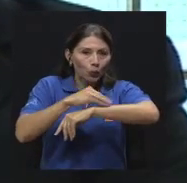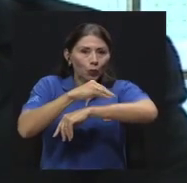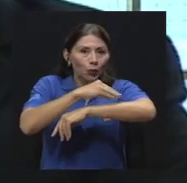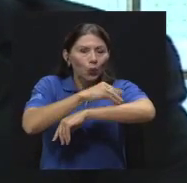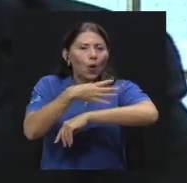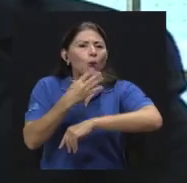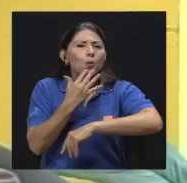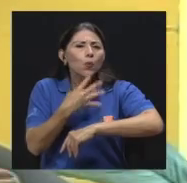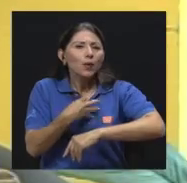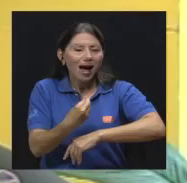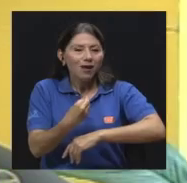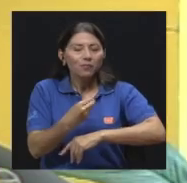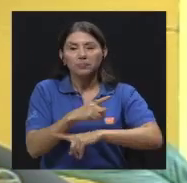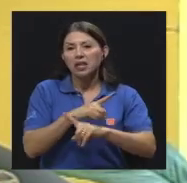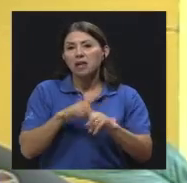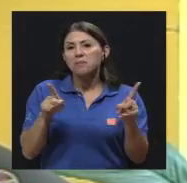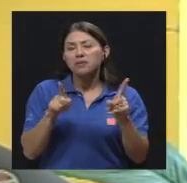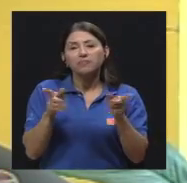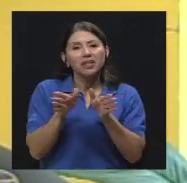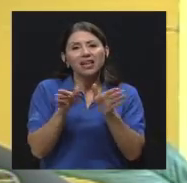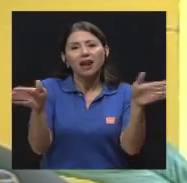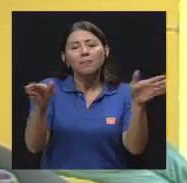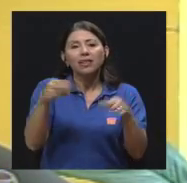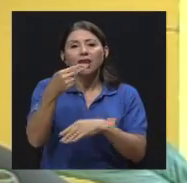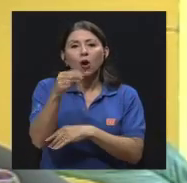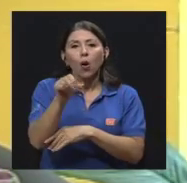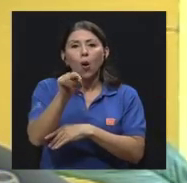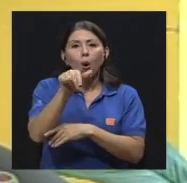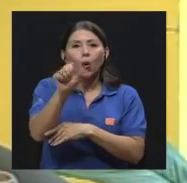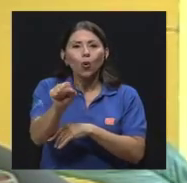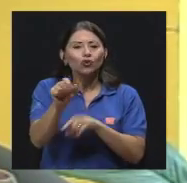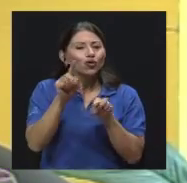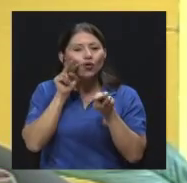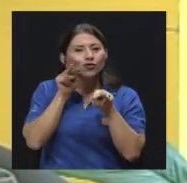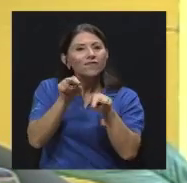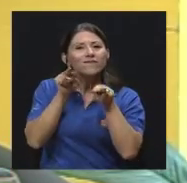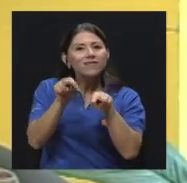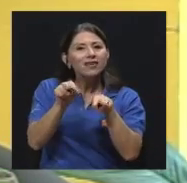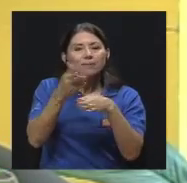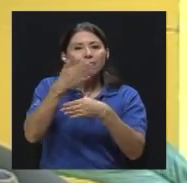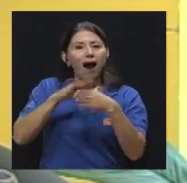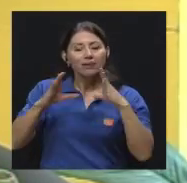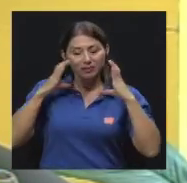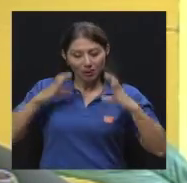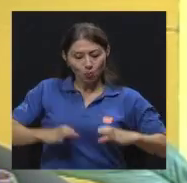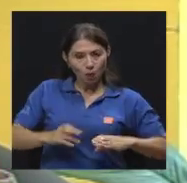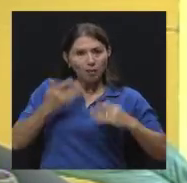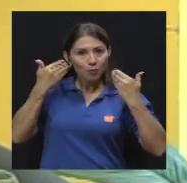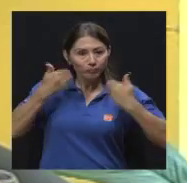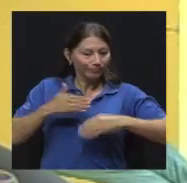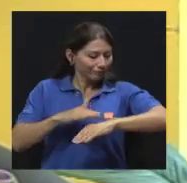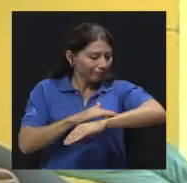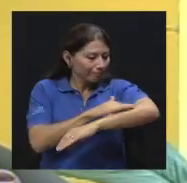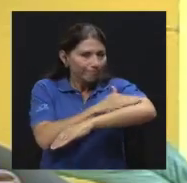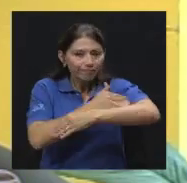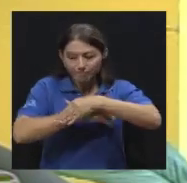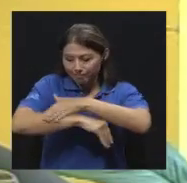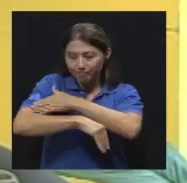Y generalmente los hongos no los tenemos en partes expuestas, porque la luz ultravioleta